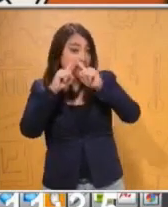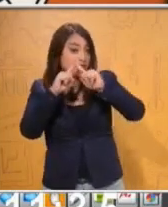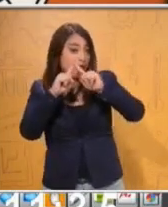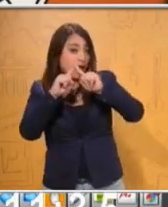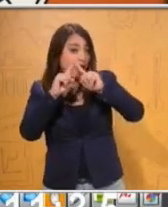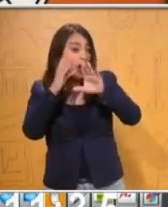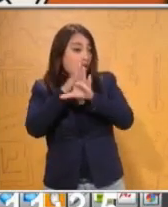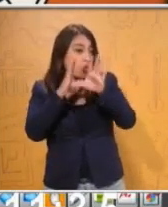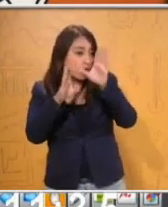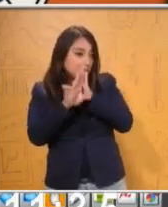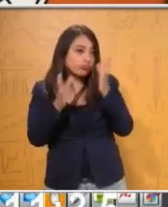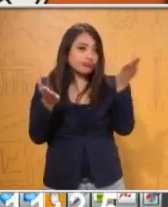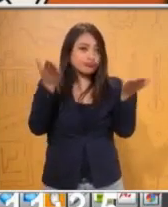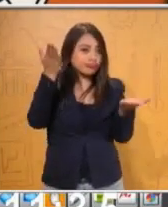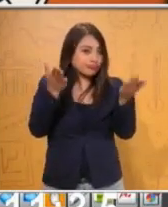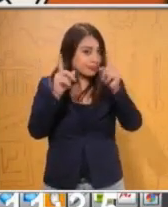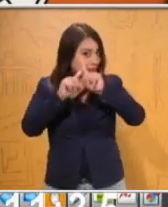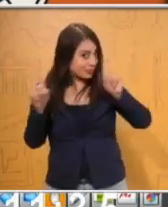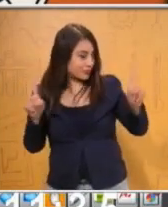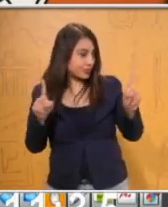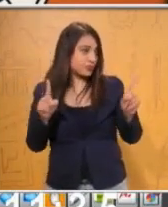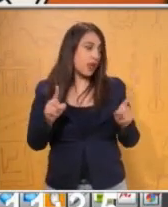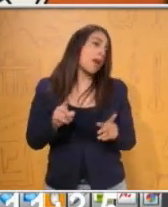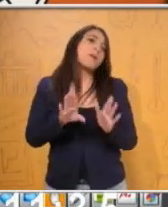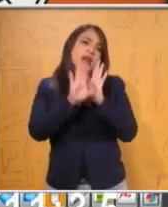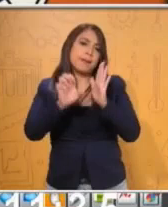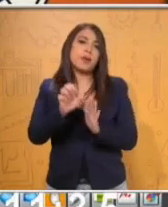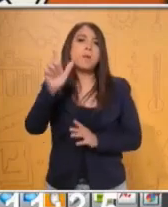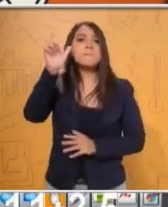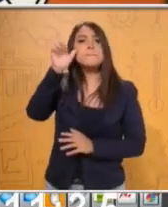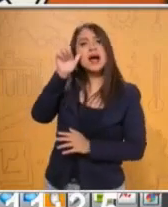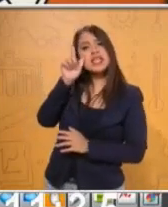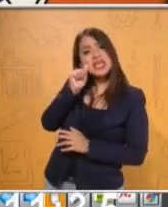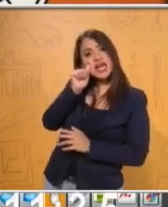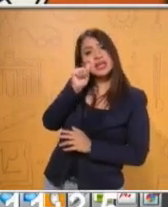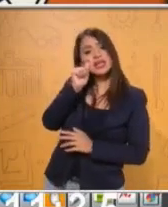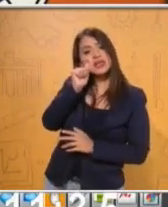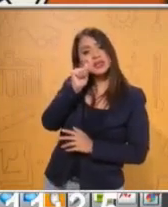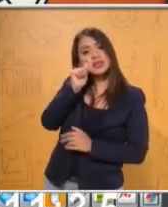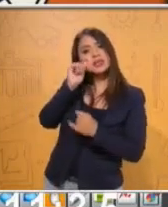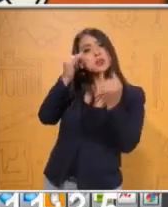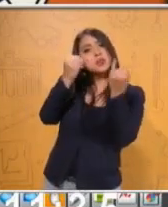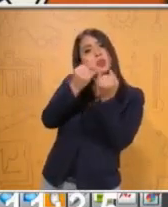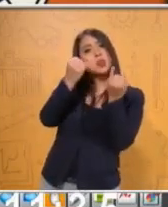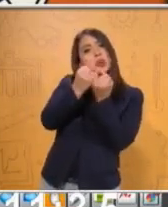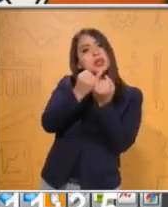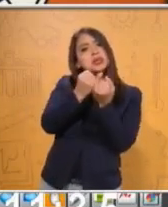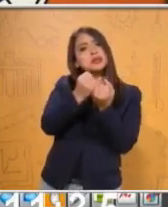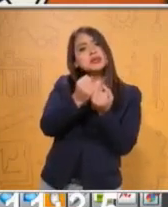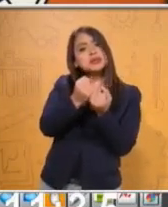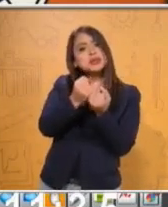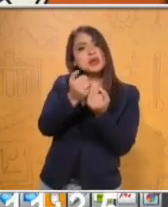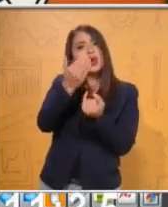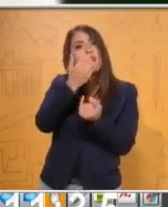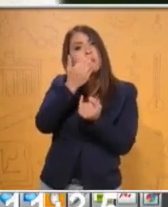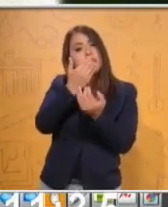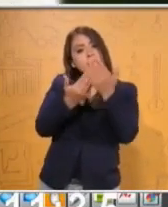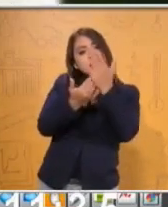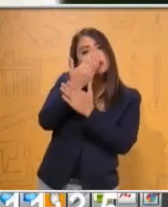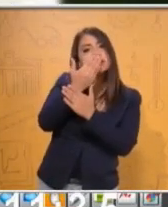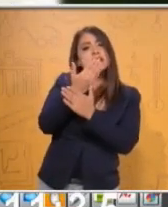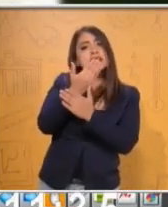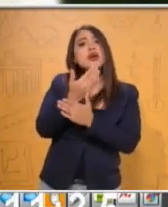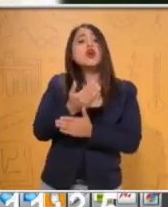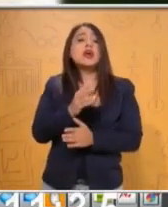Así es. Mañana es a desayuno, como noche es a cena. Si recuerdas, esto lo trabajamos